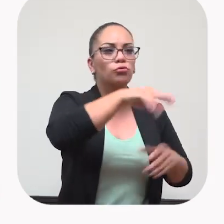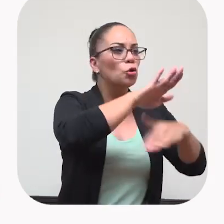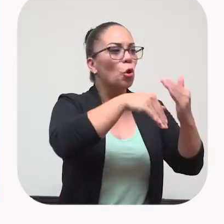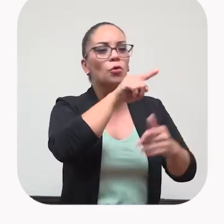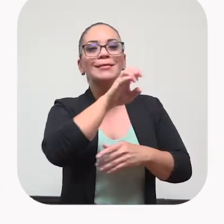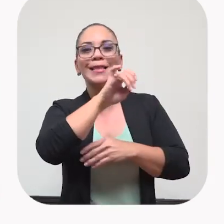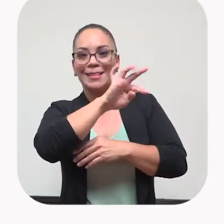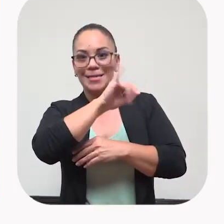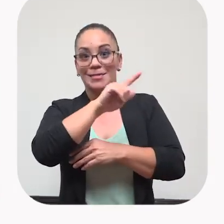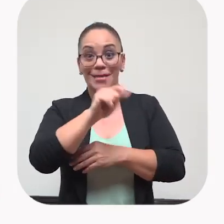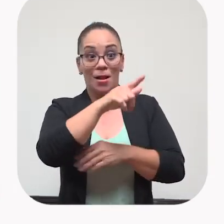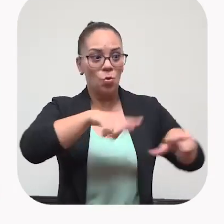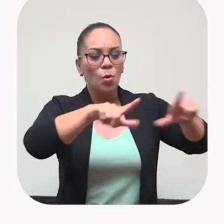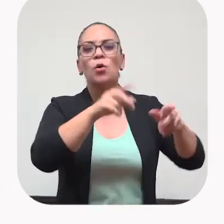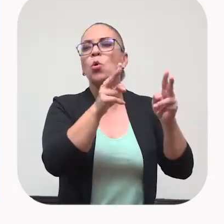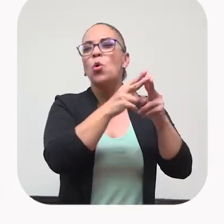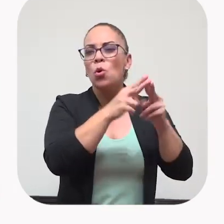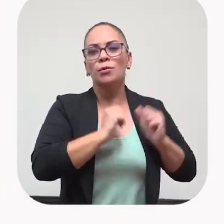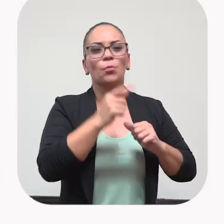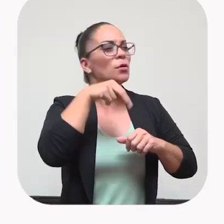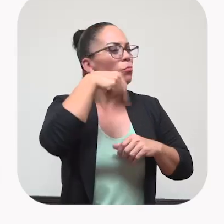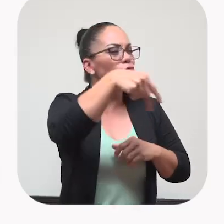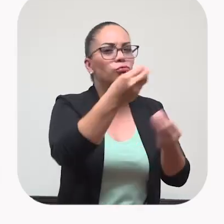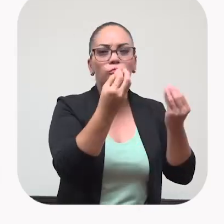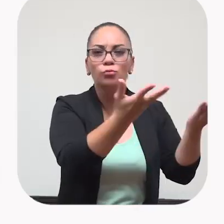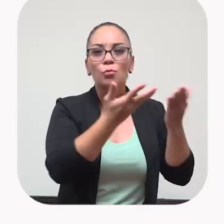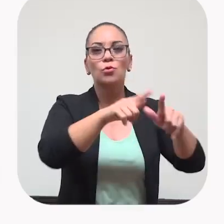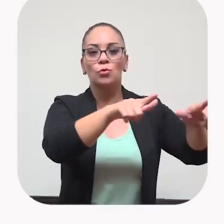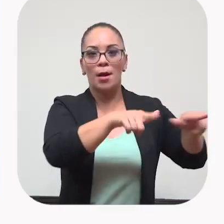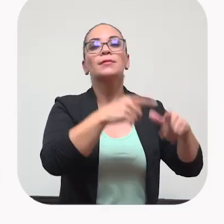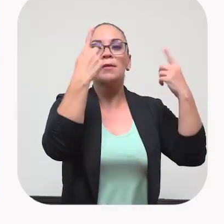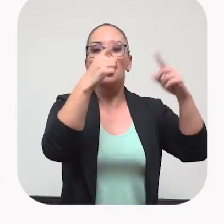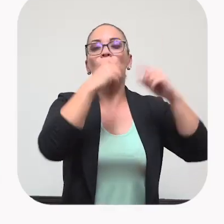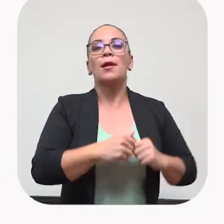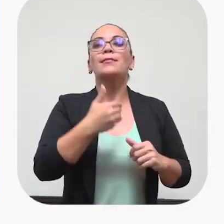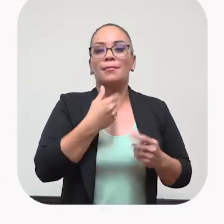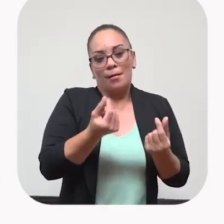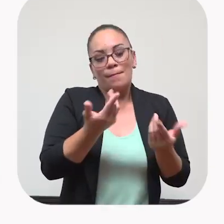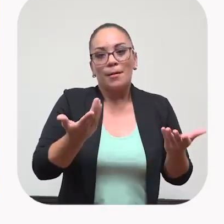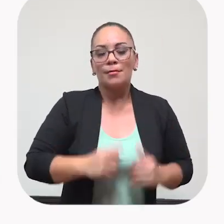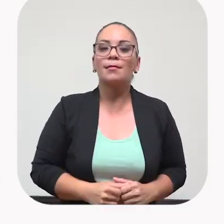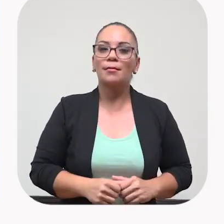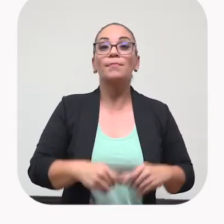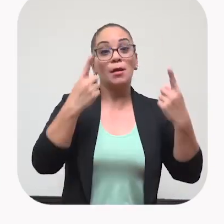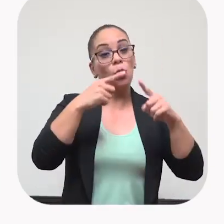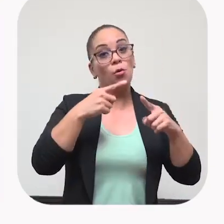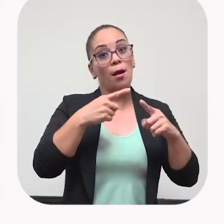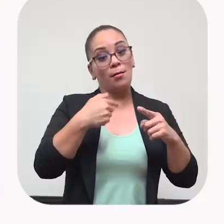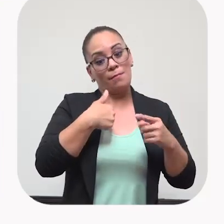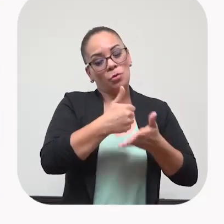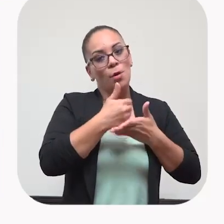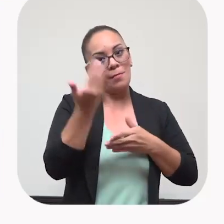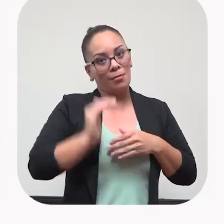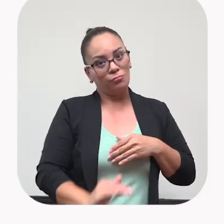todo Setillal, conoce todo Setillal, porque ella se pegaba a sus buenas caminadas para poder tener la platita, ¿verdad? Y sacarme adelante.